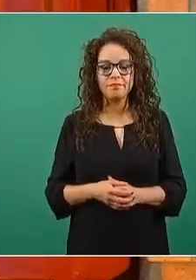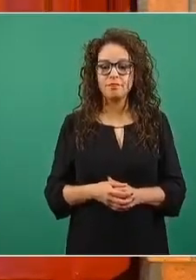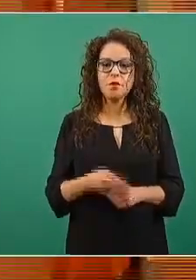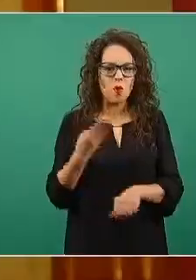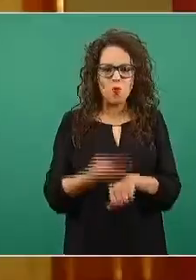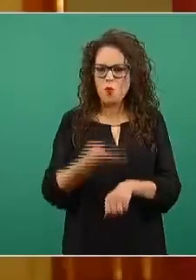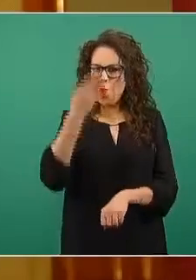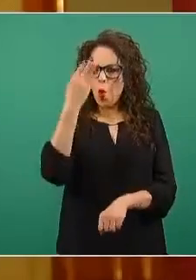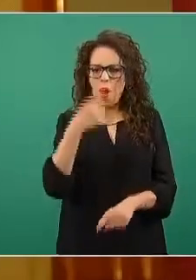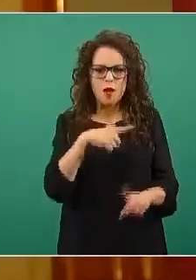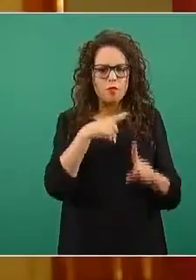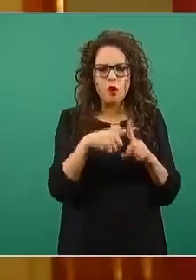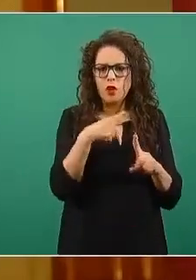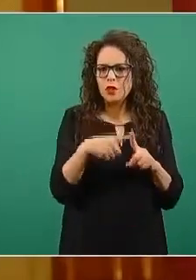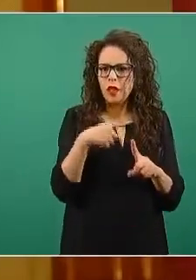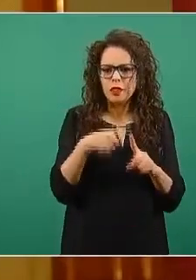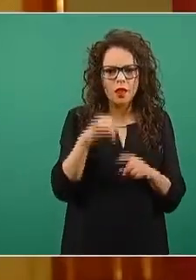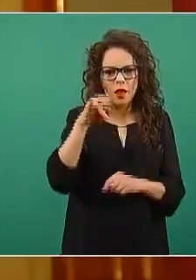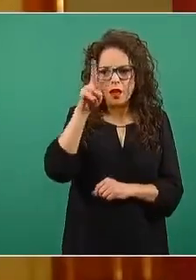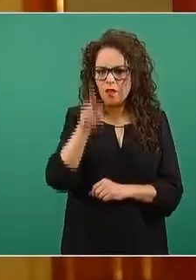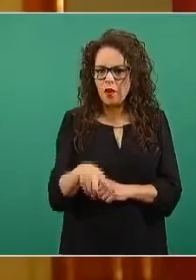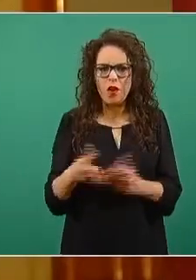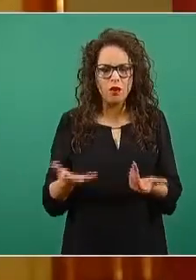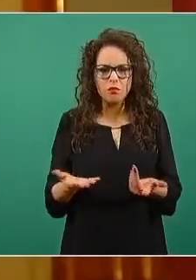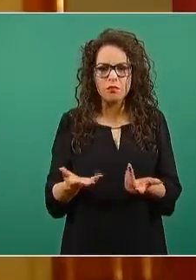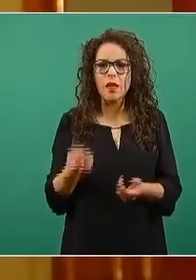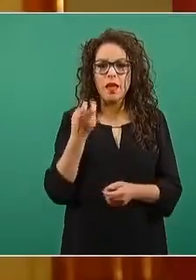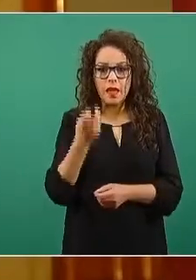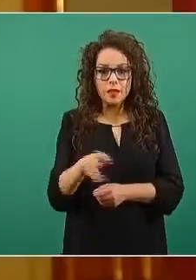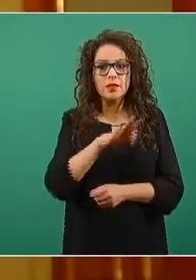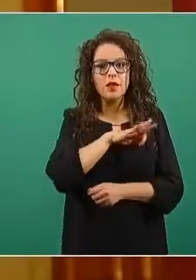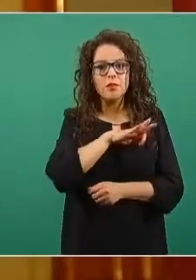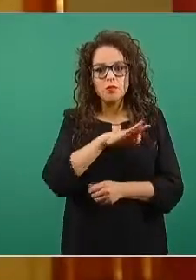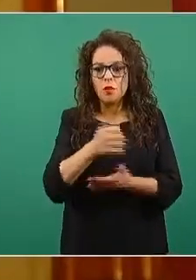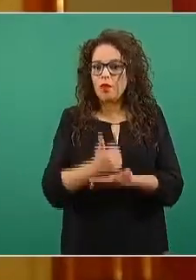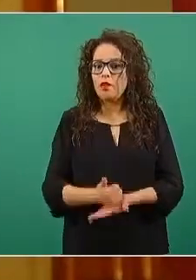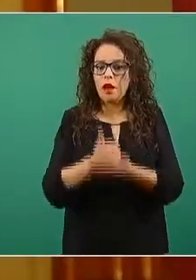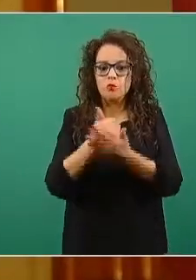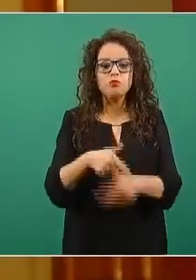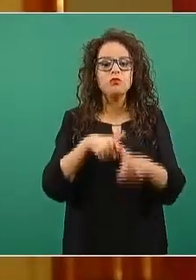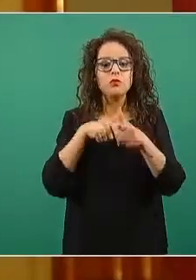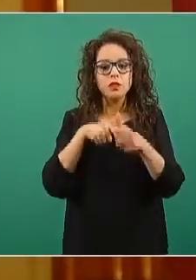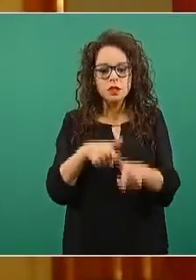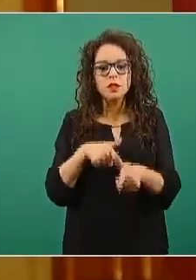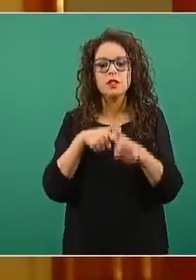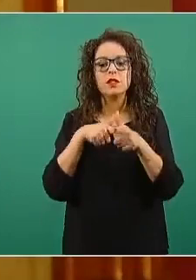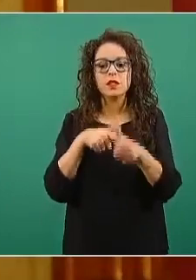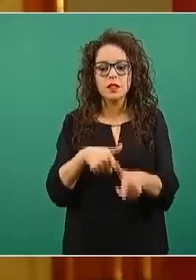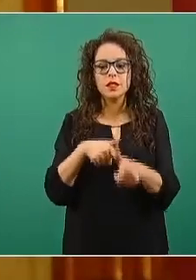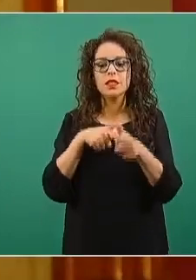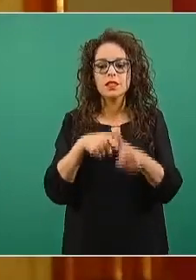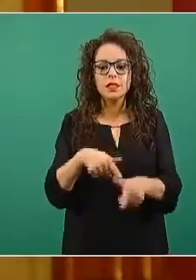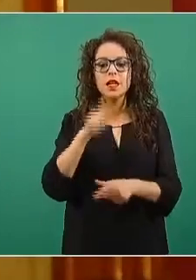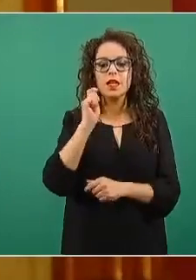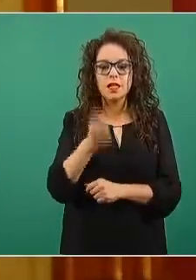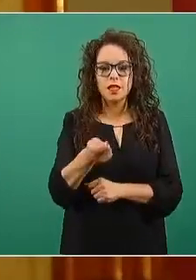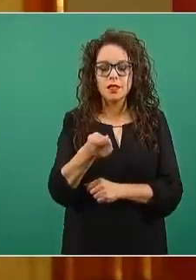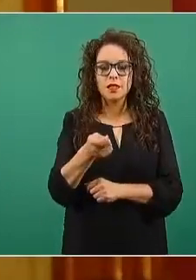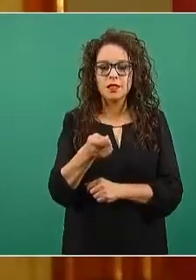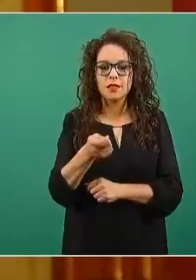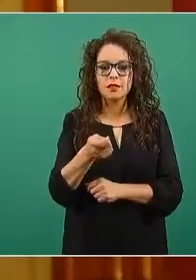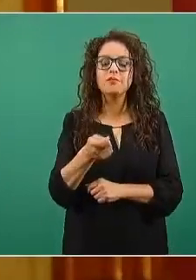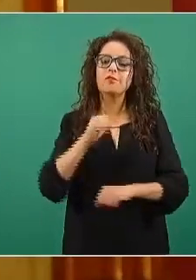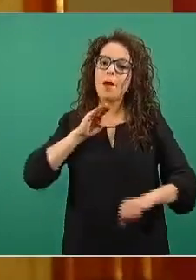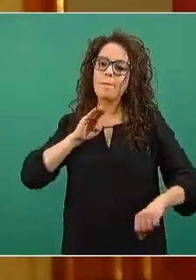positivos que se están dando en el país y son los elementos que nos van a permitir continuar haciendo lo que sabemos que es